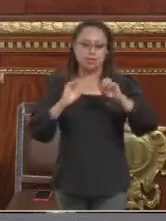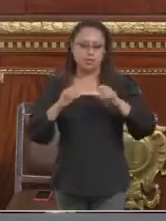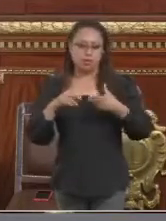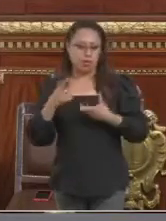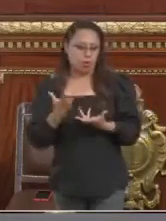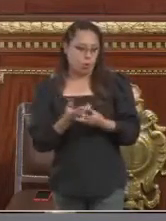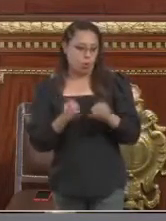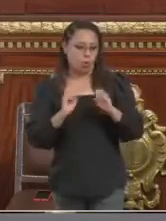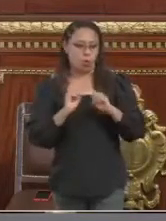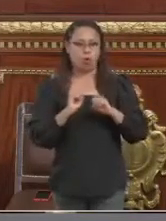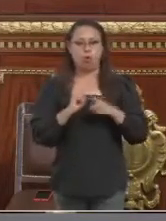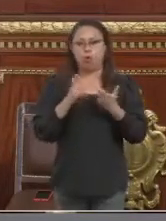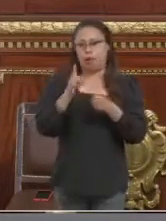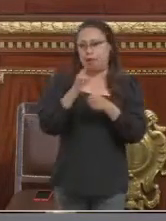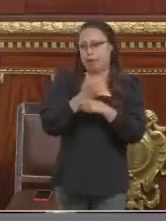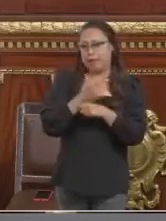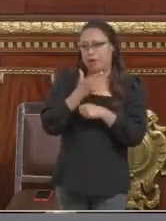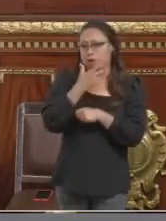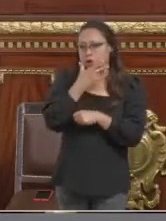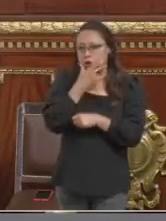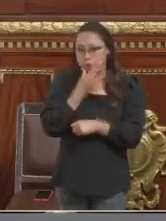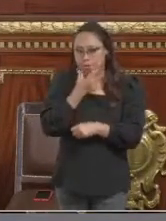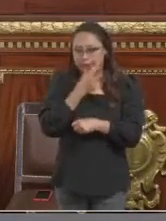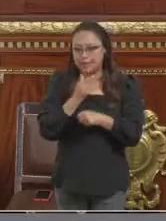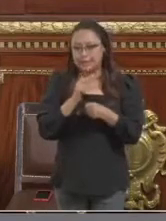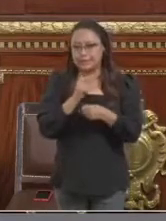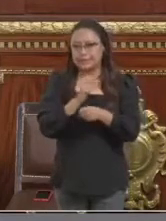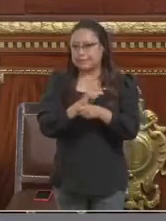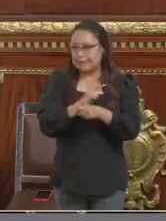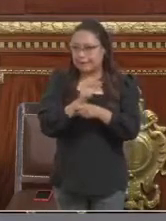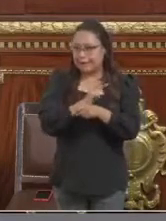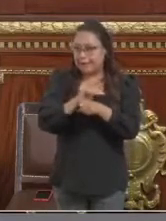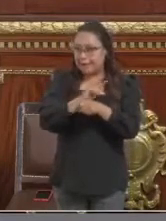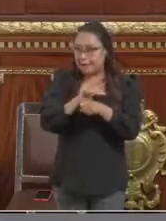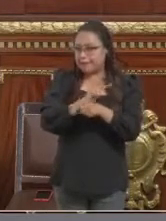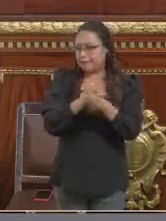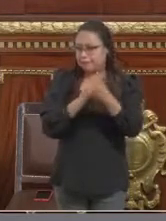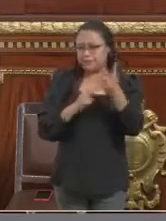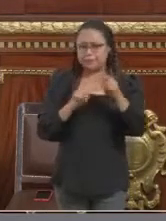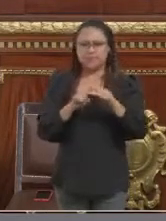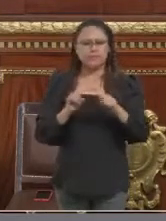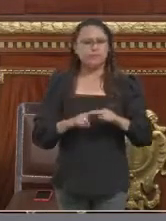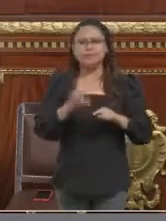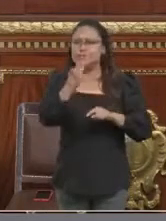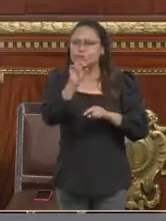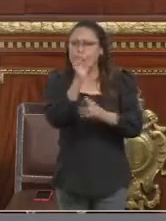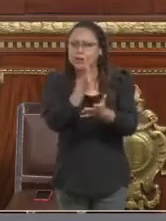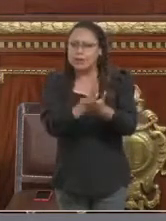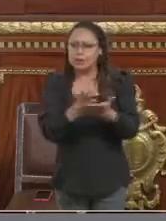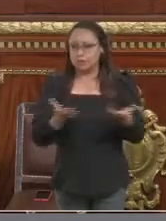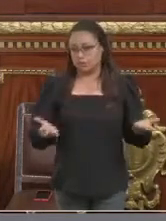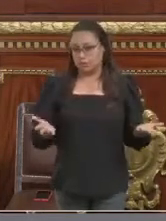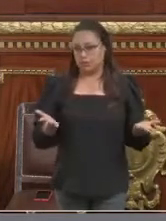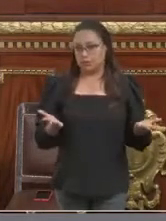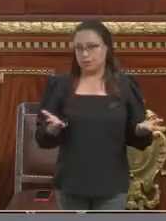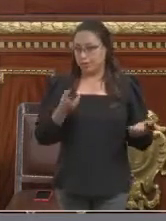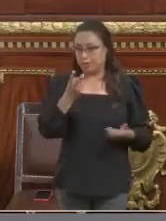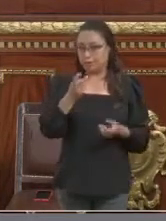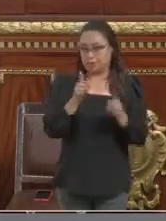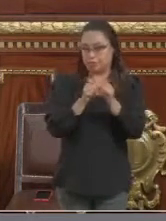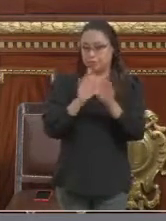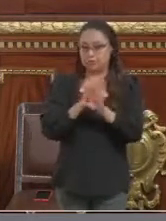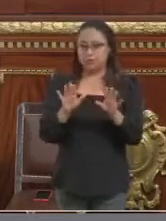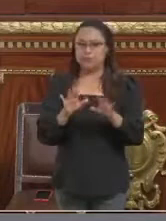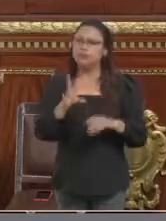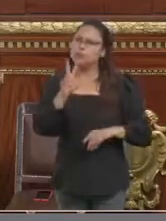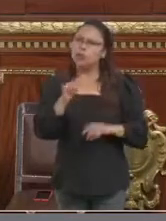homoparental, etcétera, de las familias de la diversidad. No solamente de eso. Hablemos de las familias en donde solo